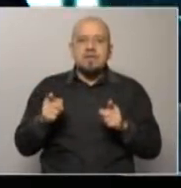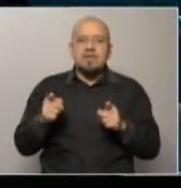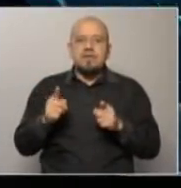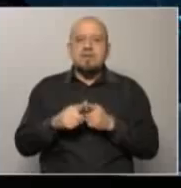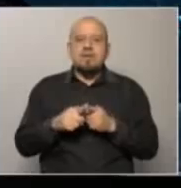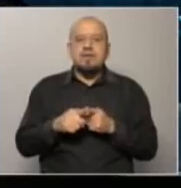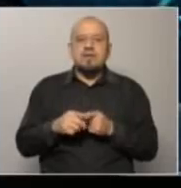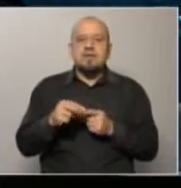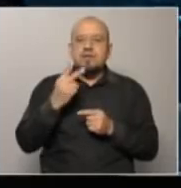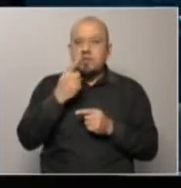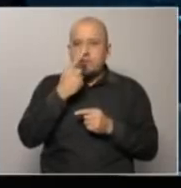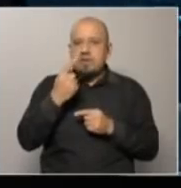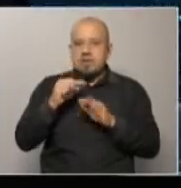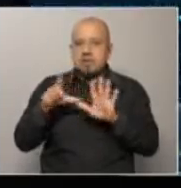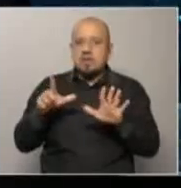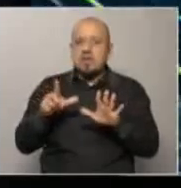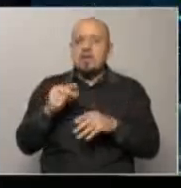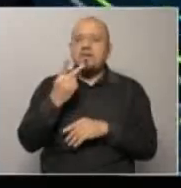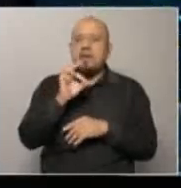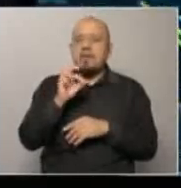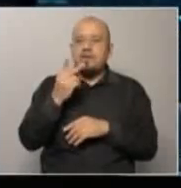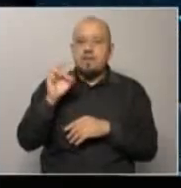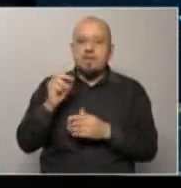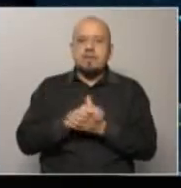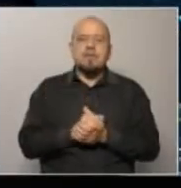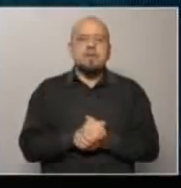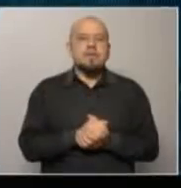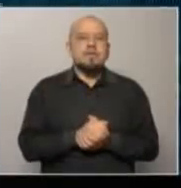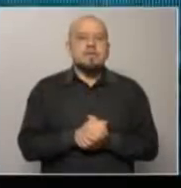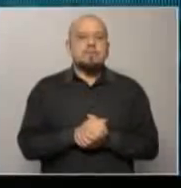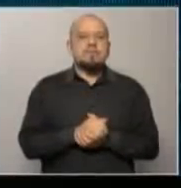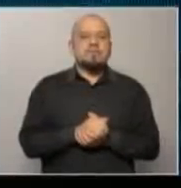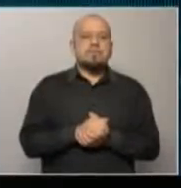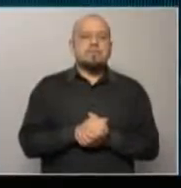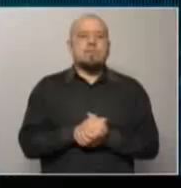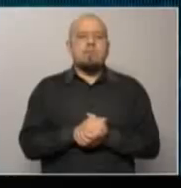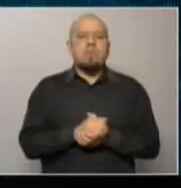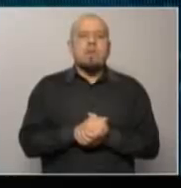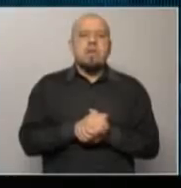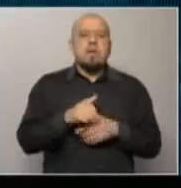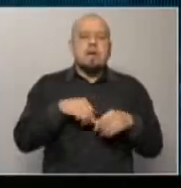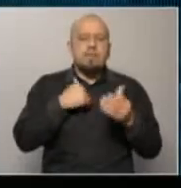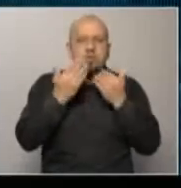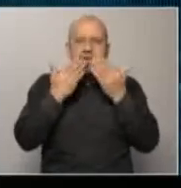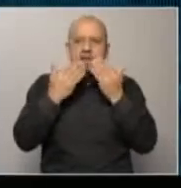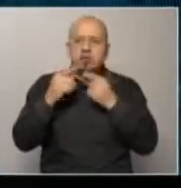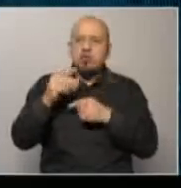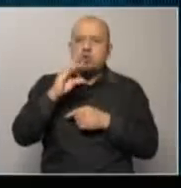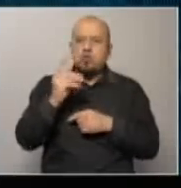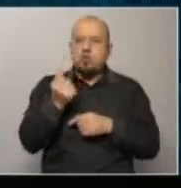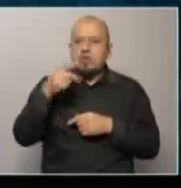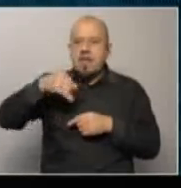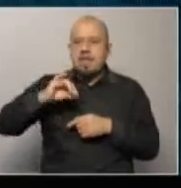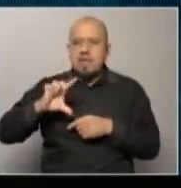y 2020 estuve en OPP. Muy bien, gracias por la aclaración. Bueno, recién estábamos hablando con Chacchetti, bueno,